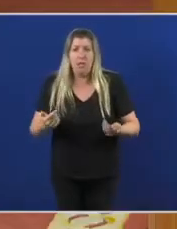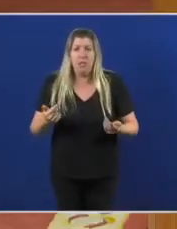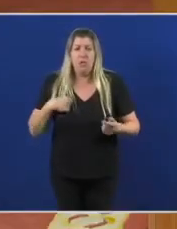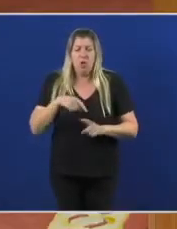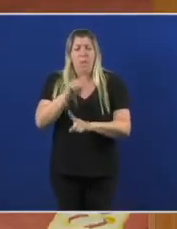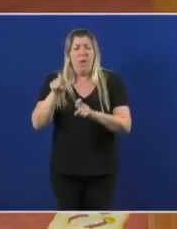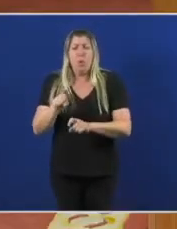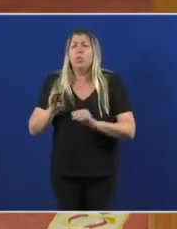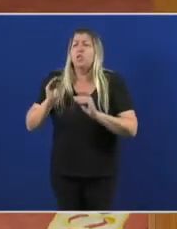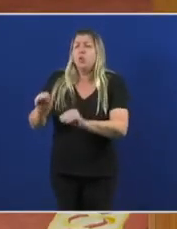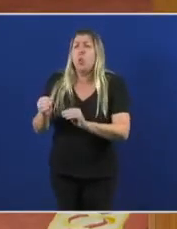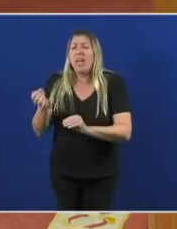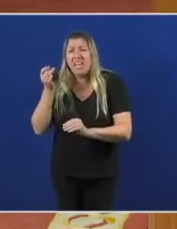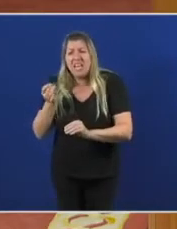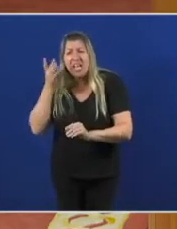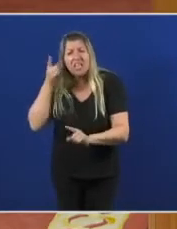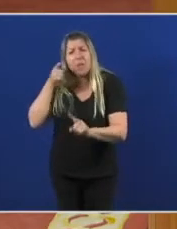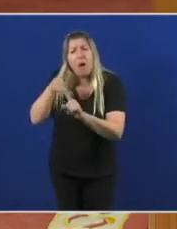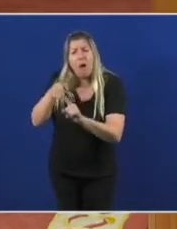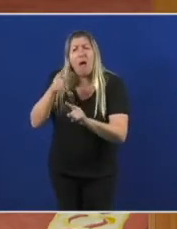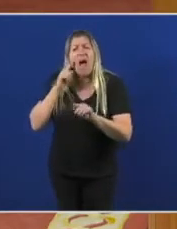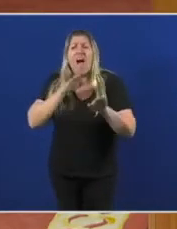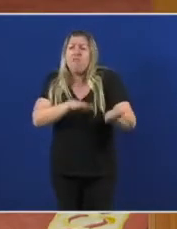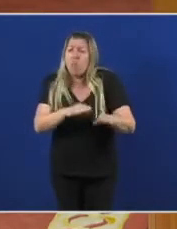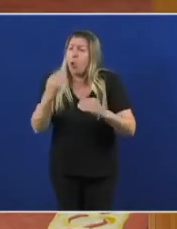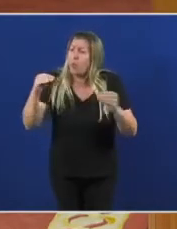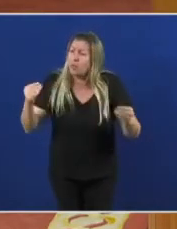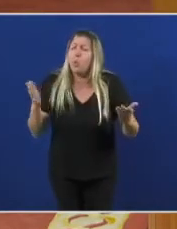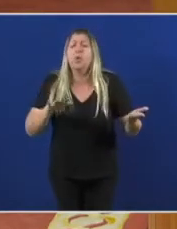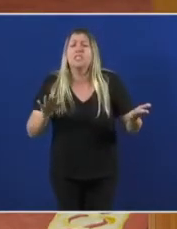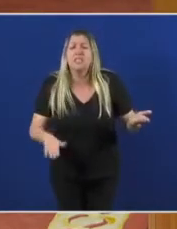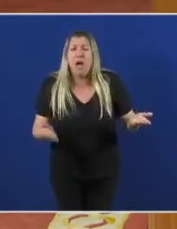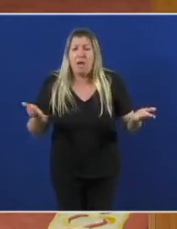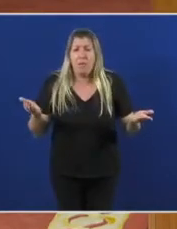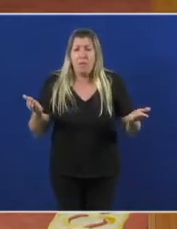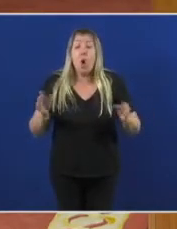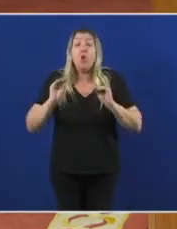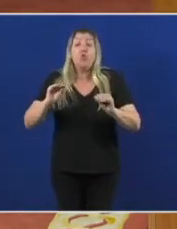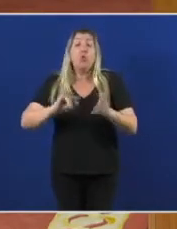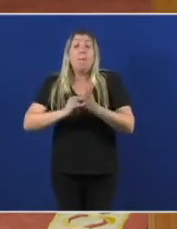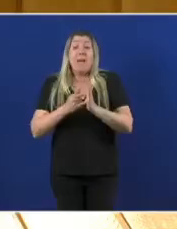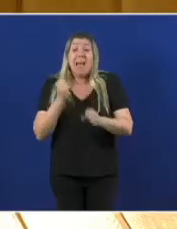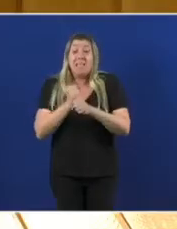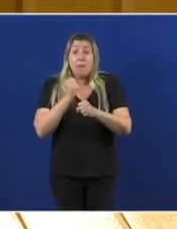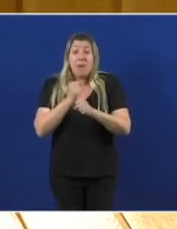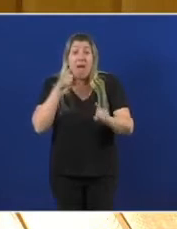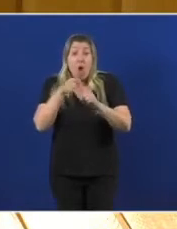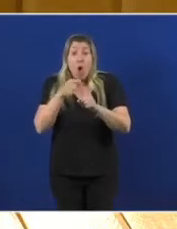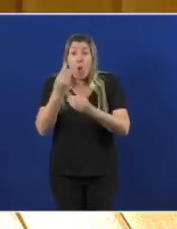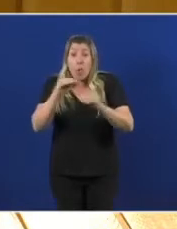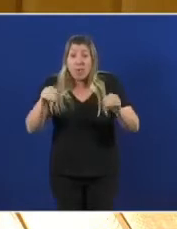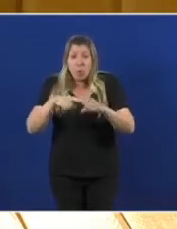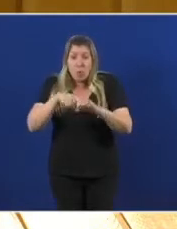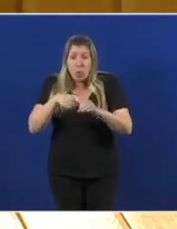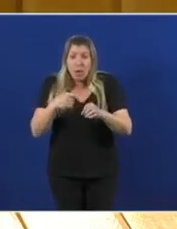tipo de iniciativa a favor da mocidade onde está o seu plan de emprego para a xubentude onde as